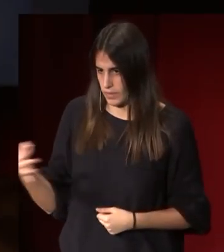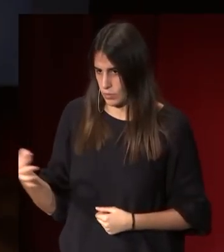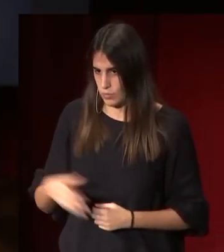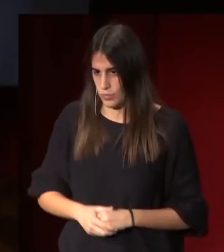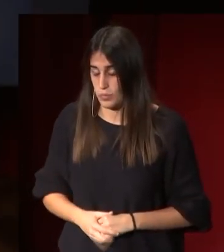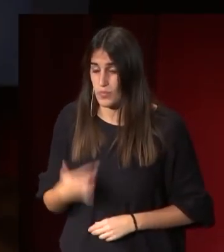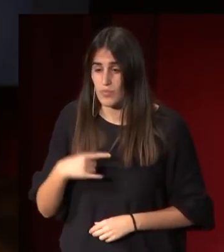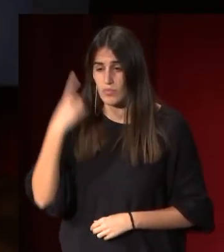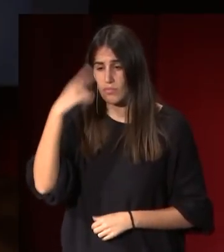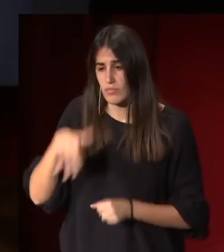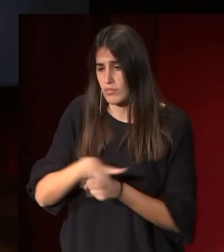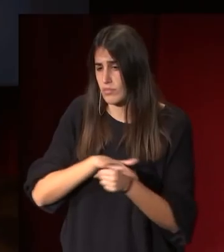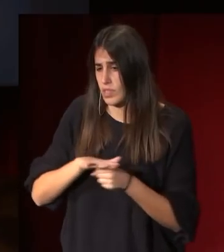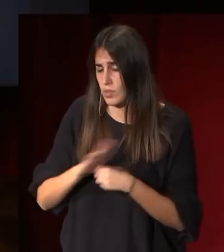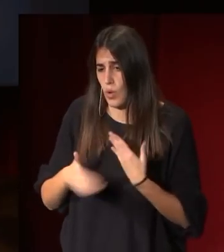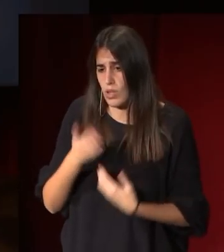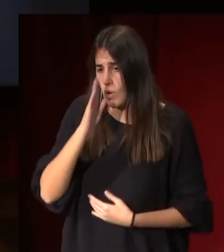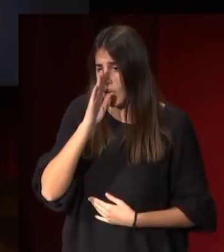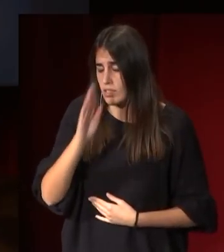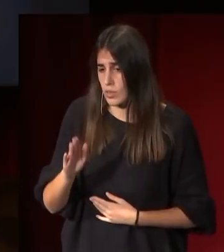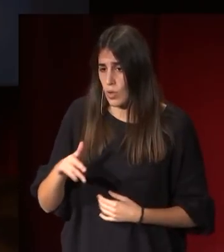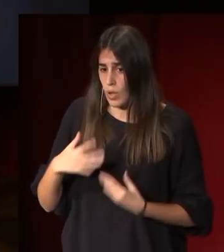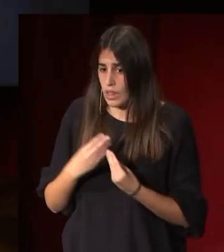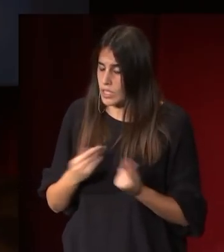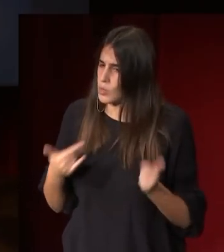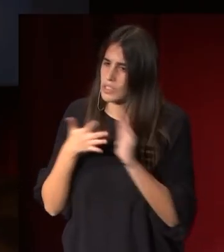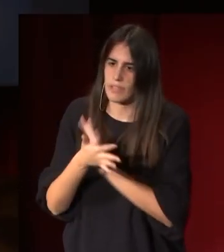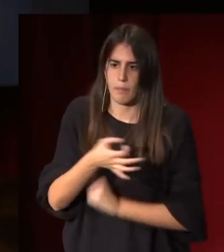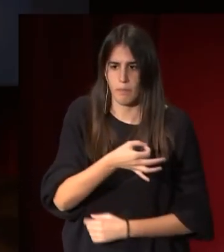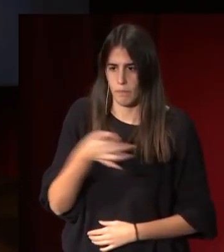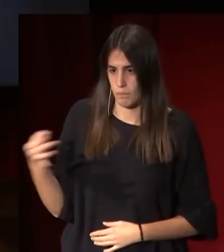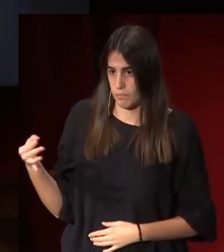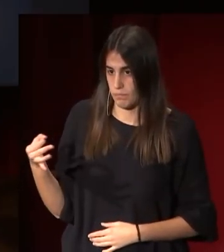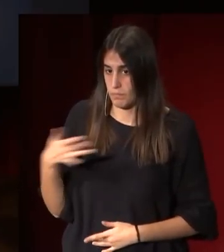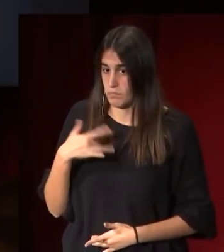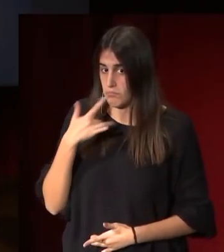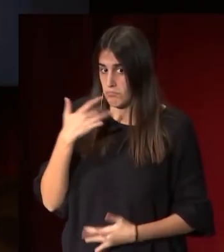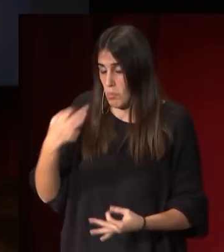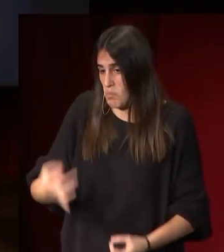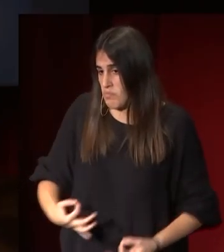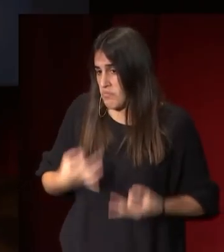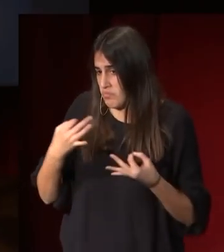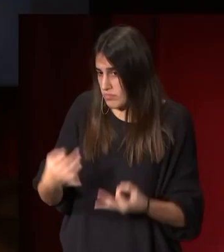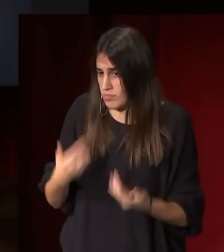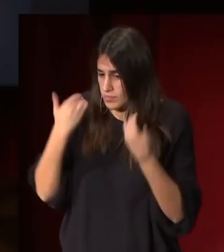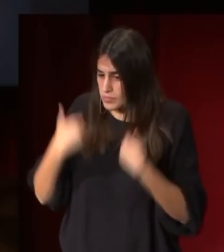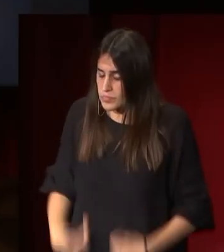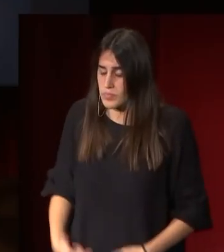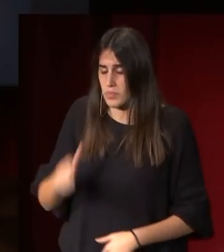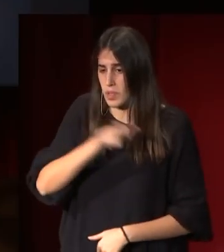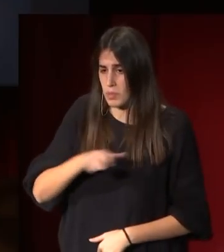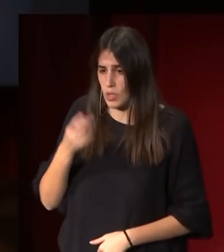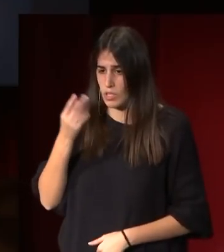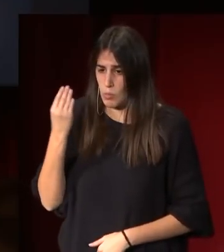Saben que en el mundo neoclásico el desnudo era la perfección y por lo tanto habitualmente siempre eran desnudos de adolescentes,